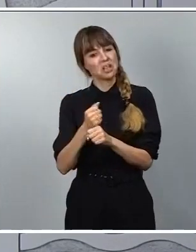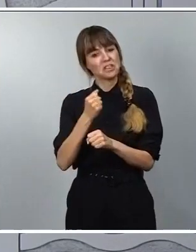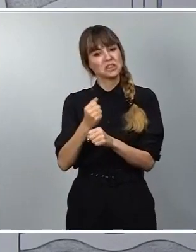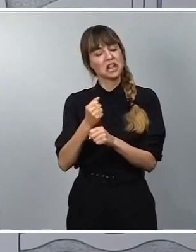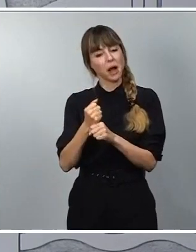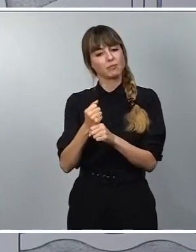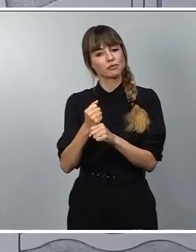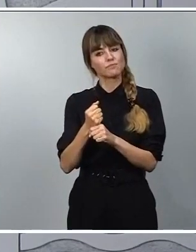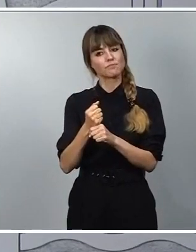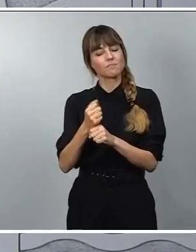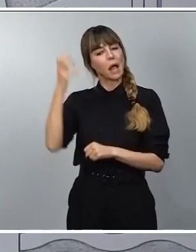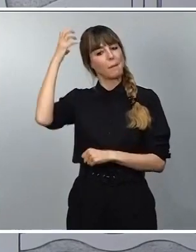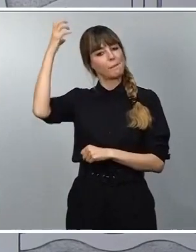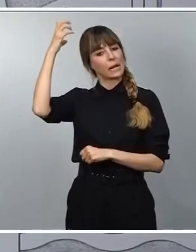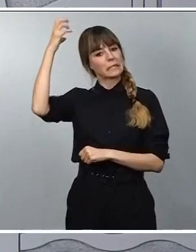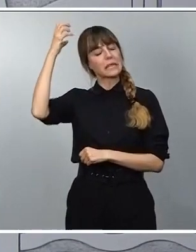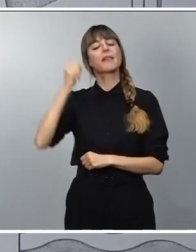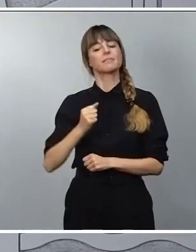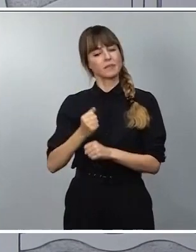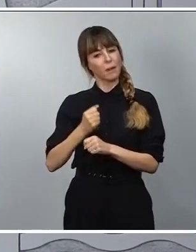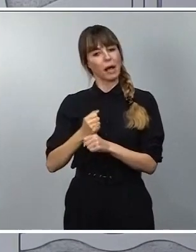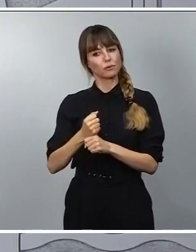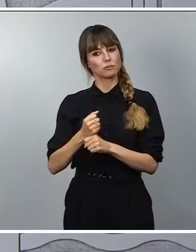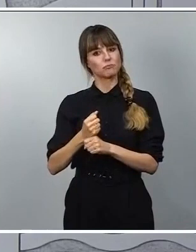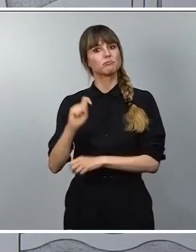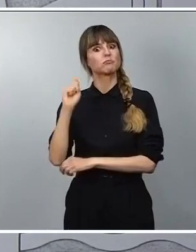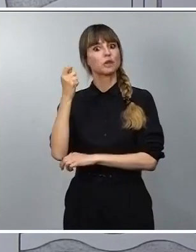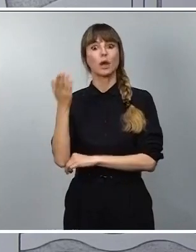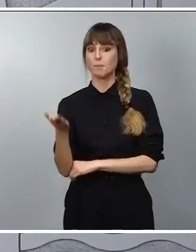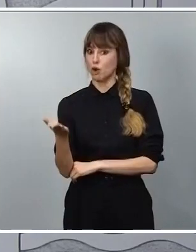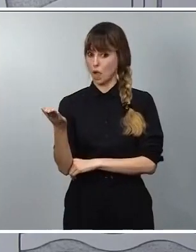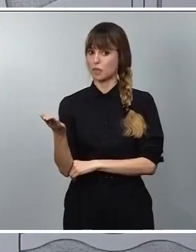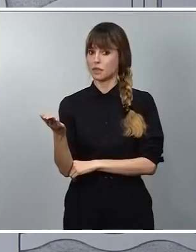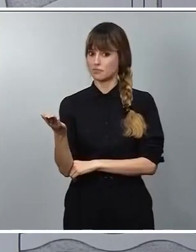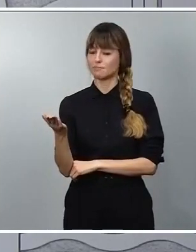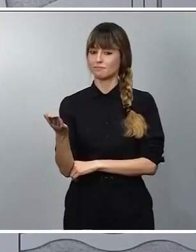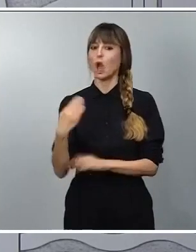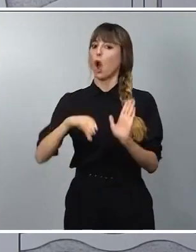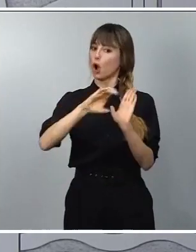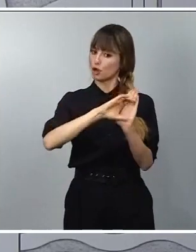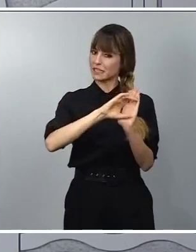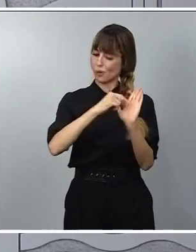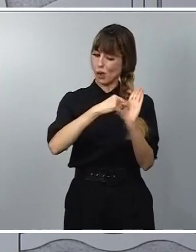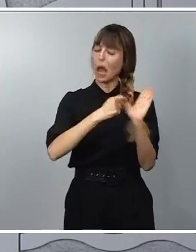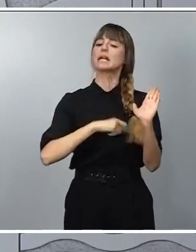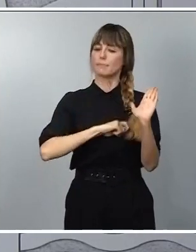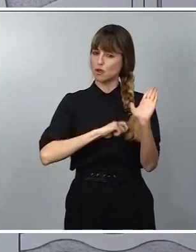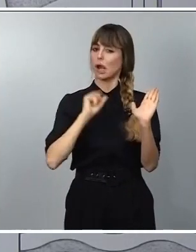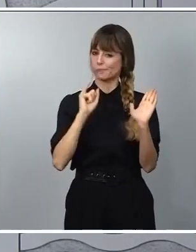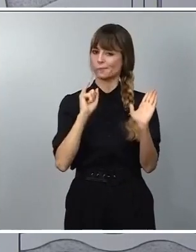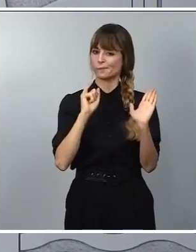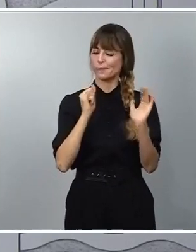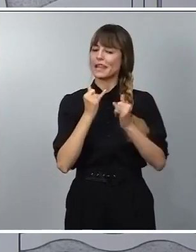con la Casa de Su Majestad el Rey. Es un hito muy importante que, como saben, está contemplado en la Constitución Española. Es una